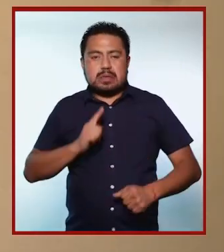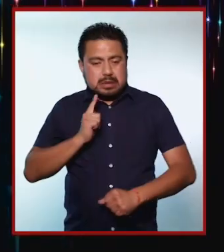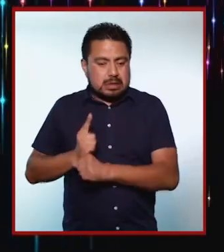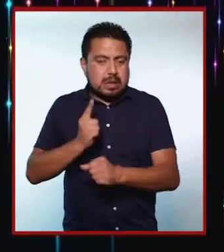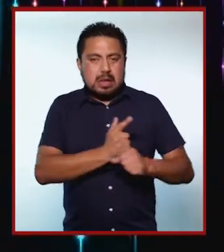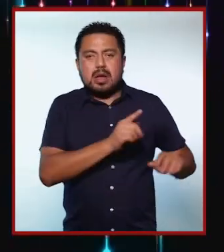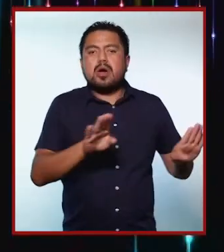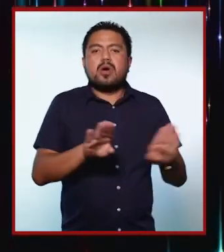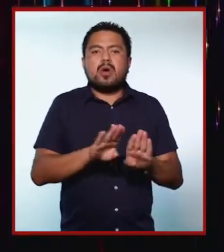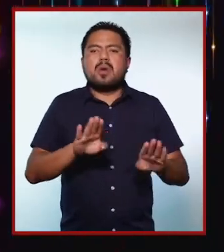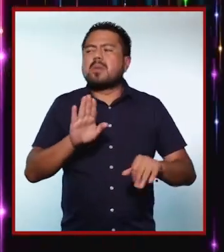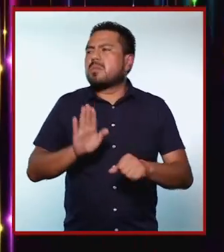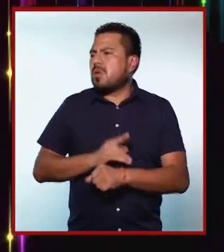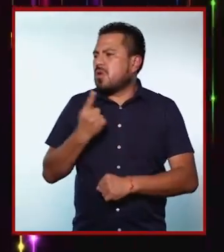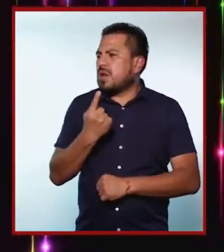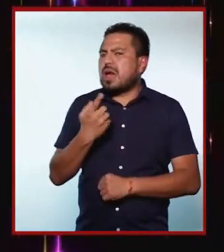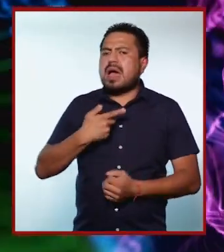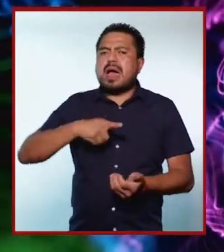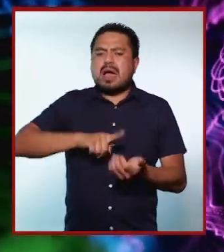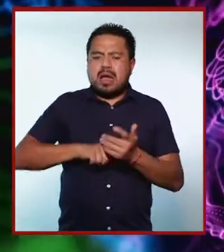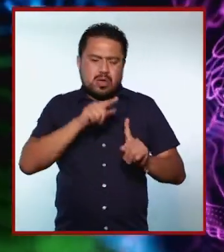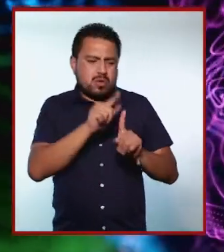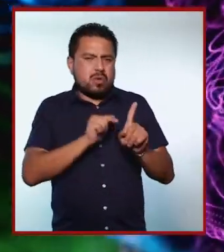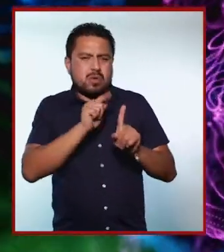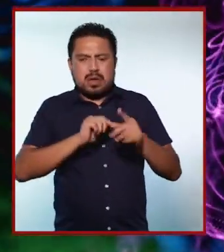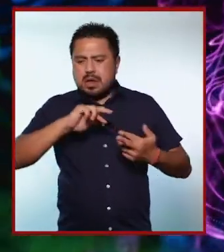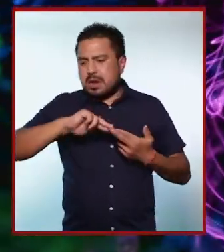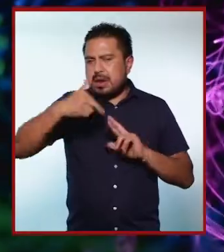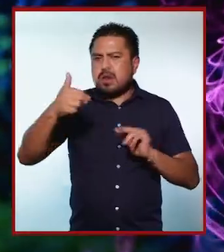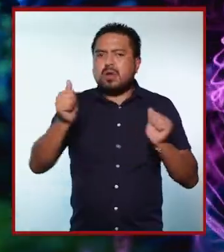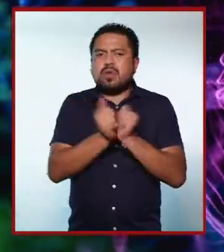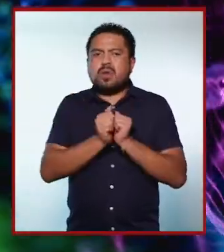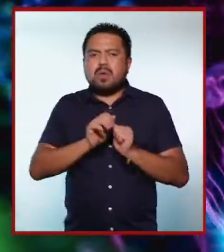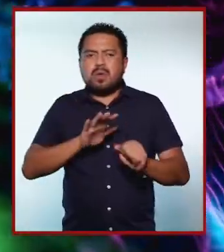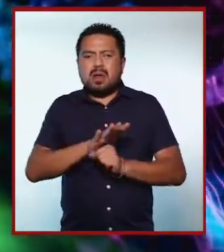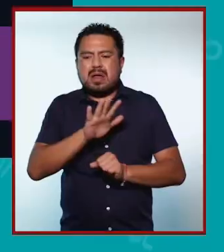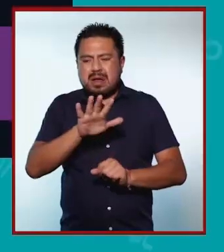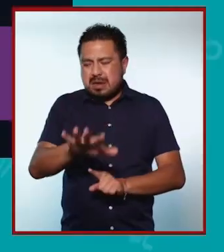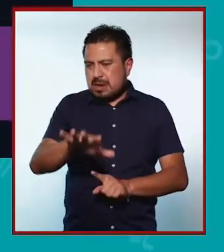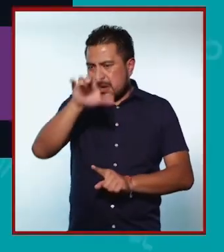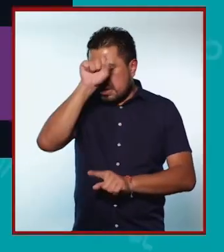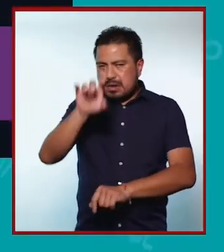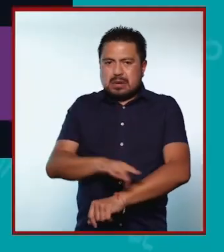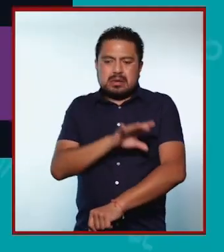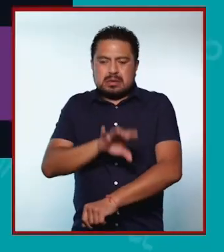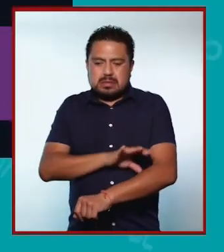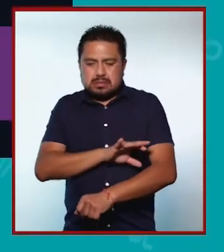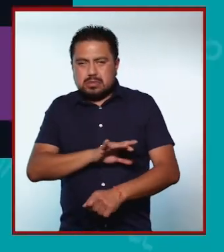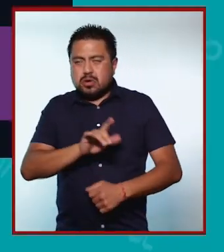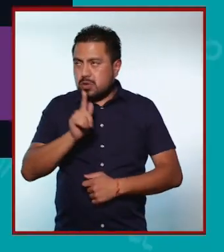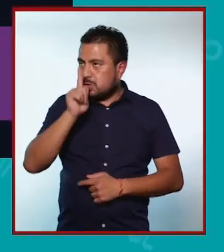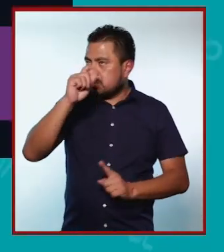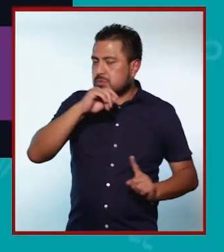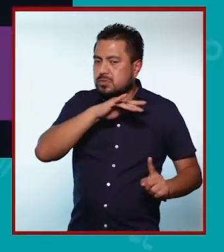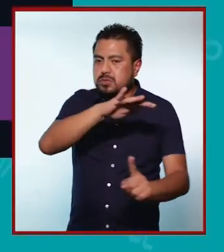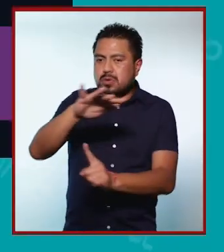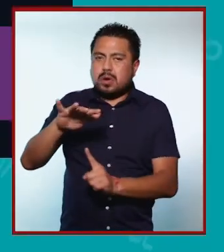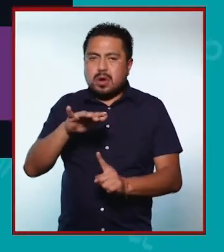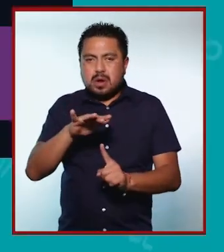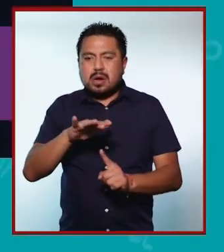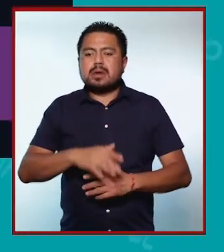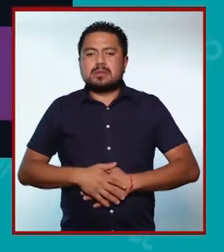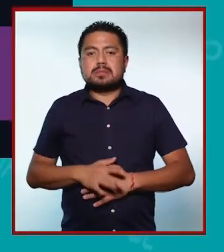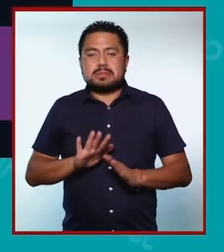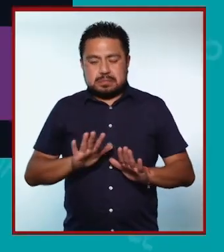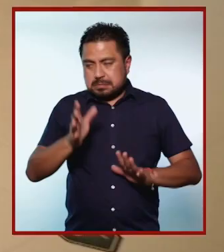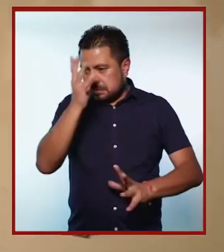humanos. Descubrimos cómo y por qué existen los colores y su relación con el espectro electromagnético de la luz y